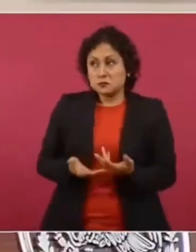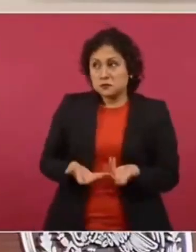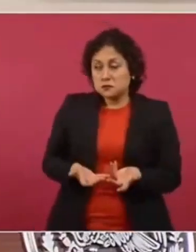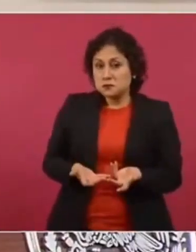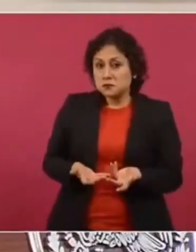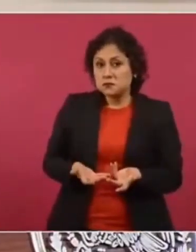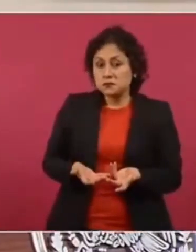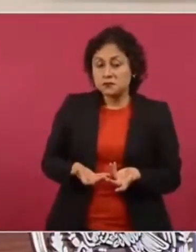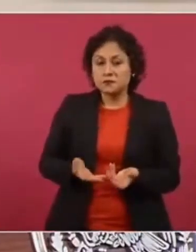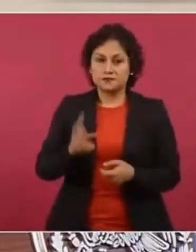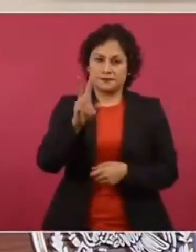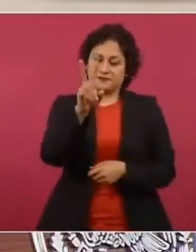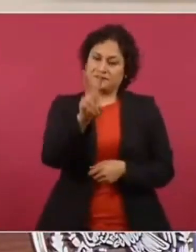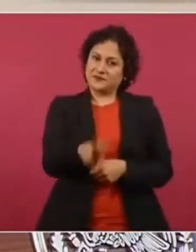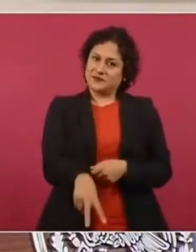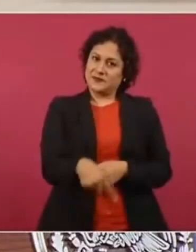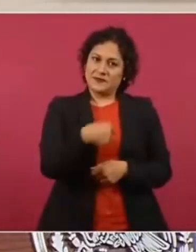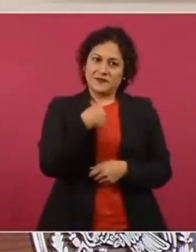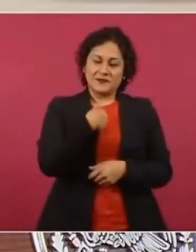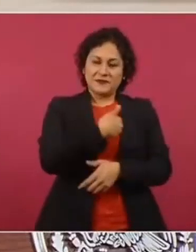No sé cómo le hizo.